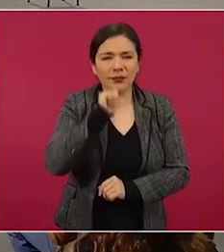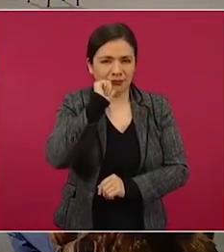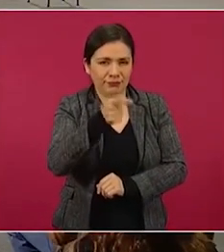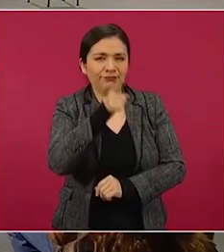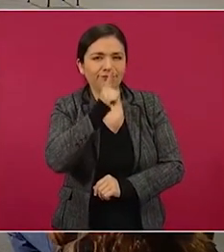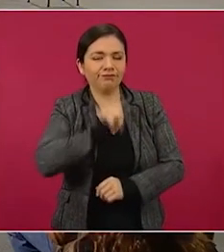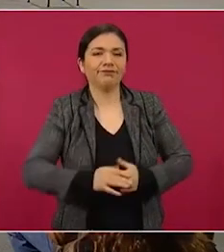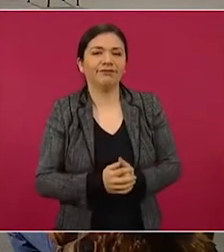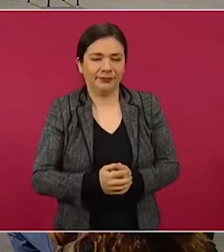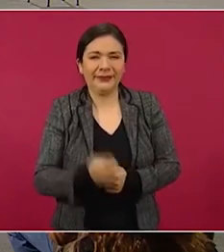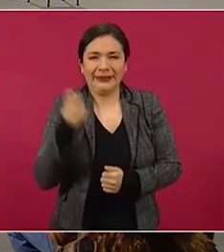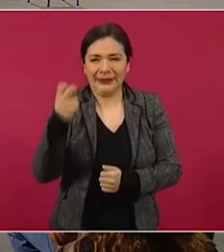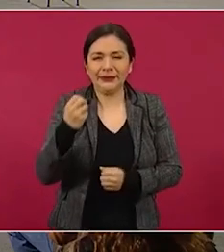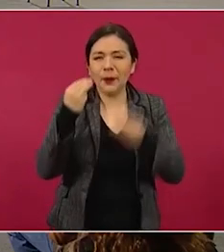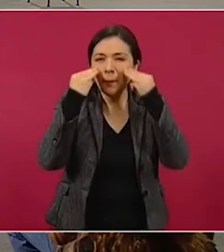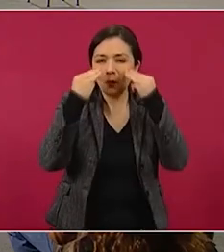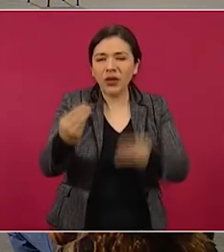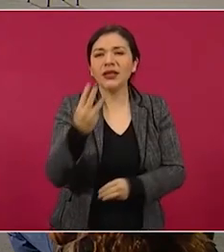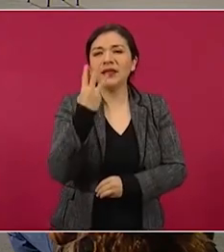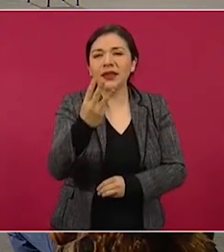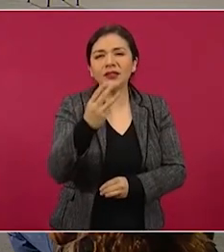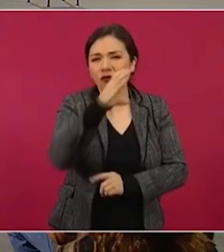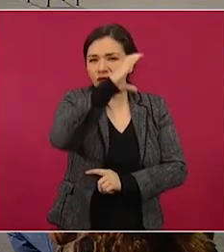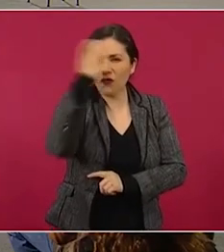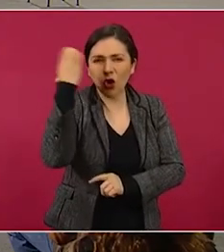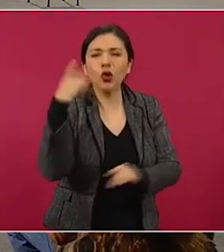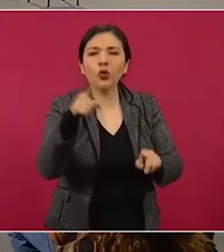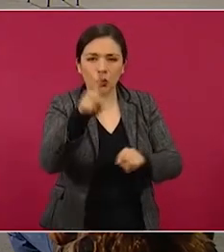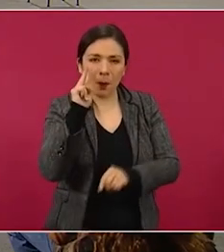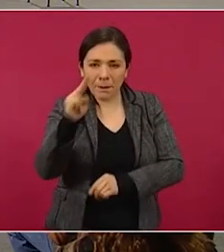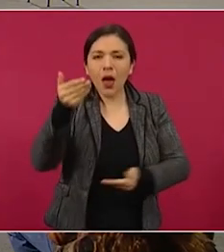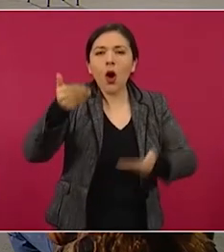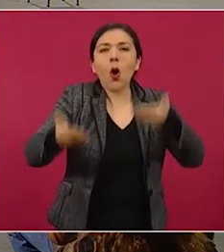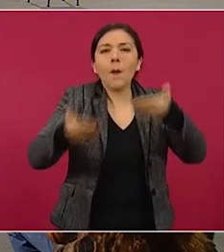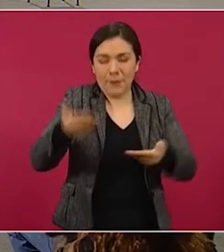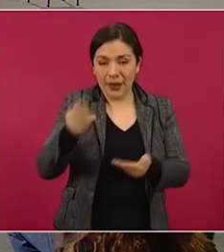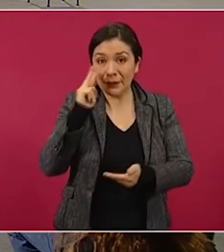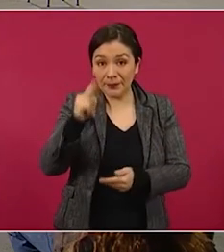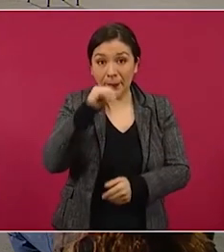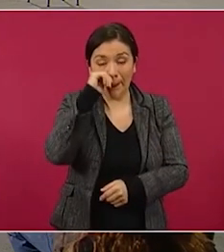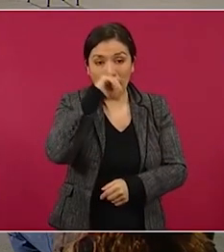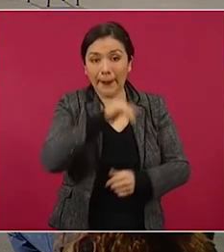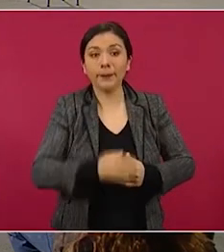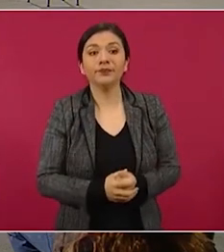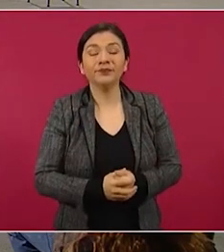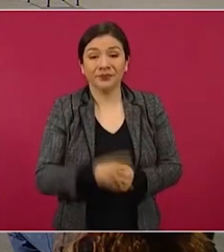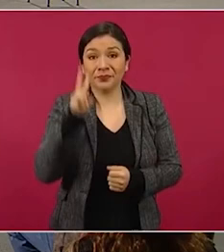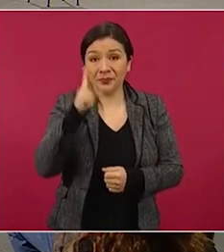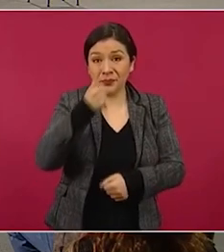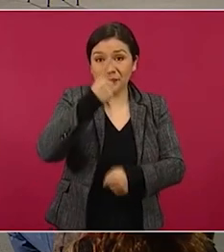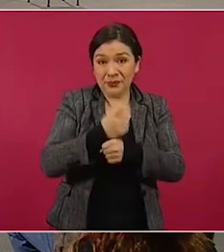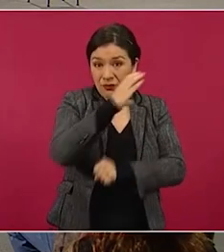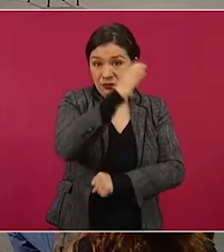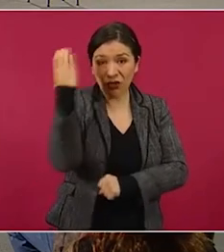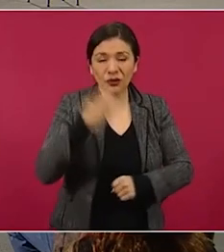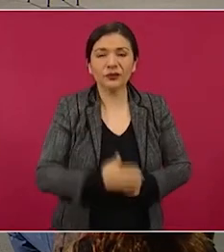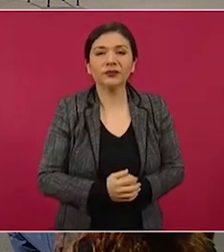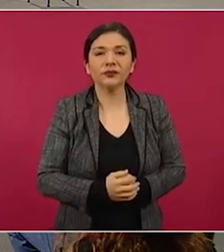Bueno, aquí mostramos tres fotografías comparativas. Si me las pueden mostrar, por favor. En la primera vemos